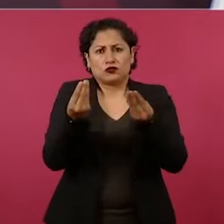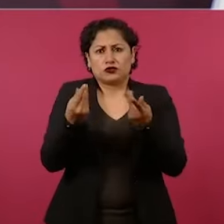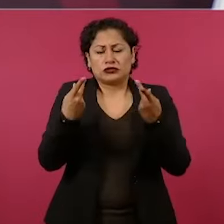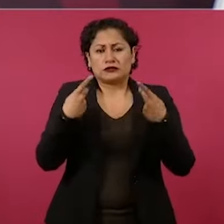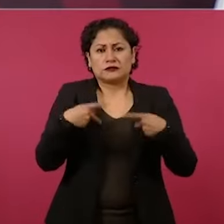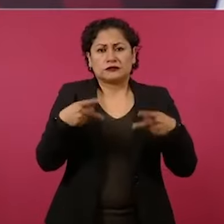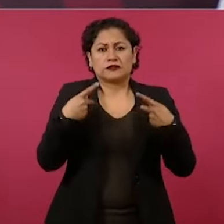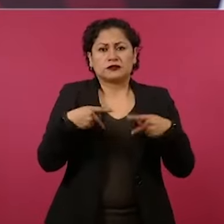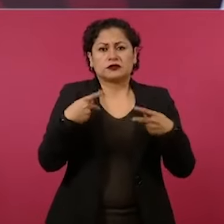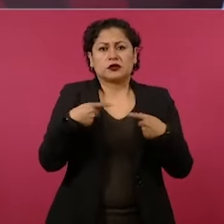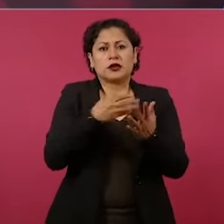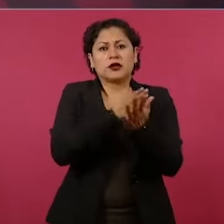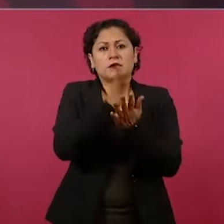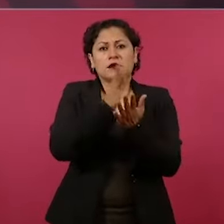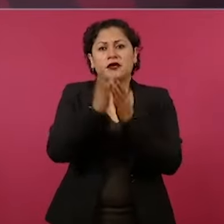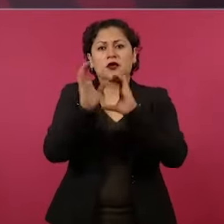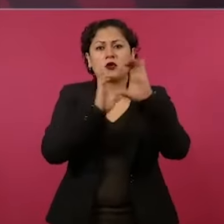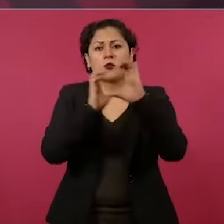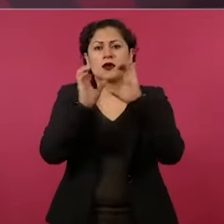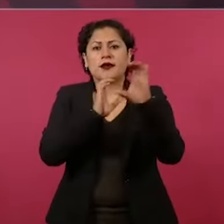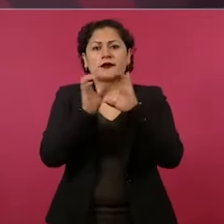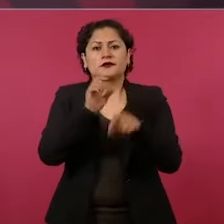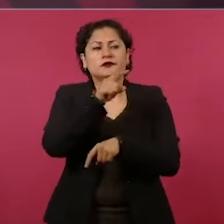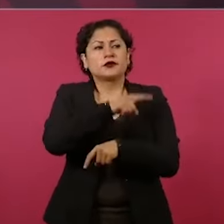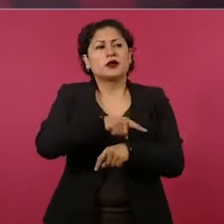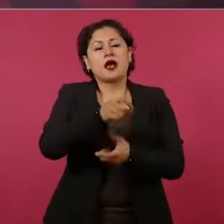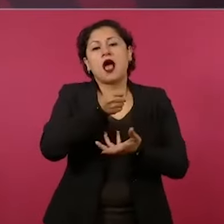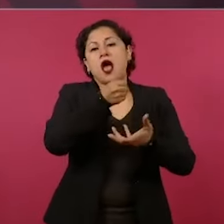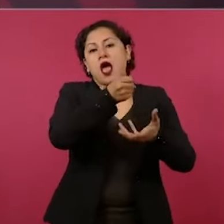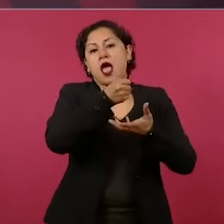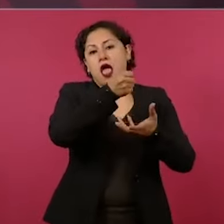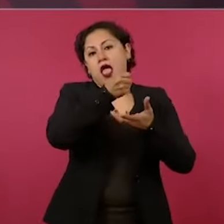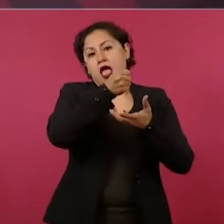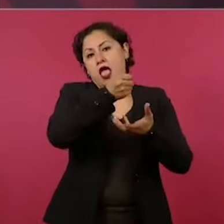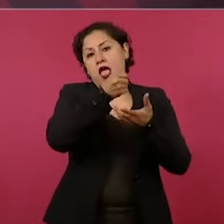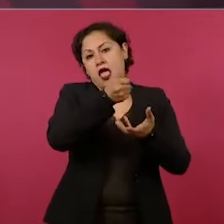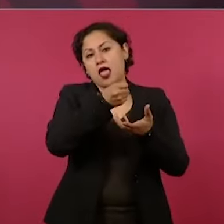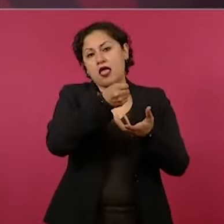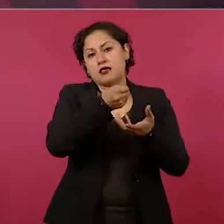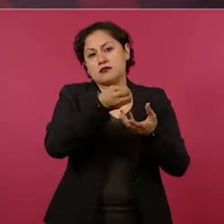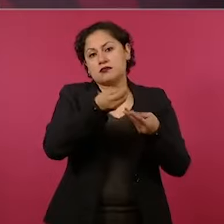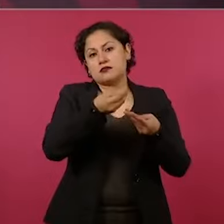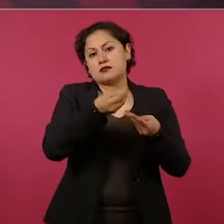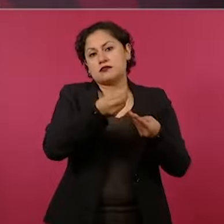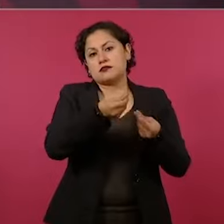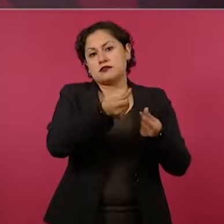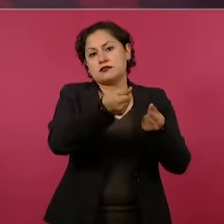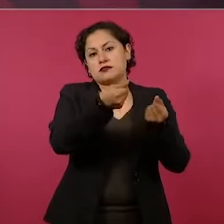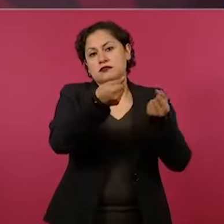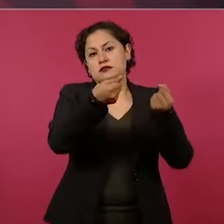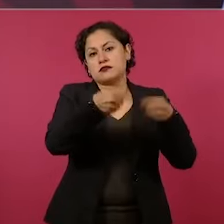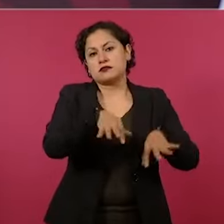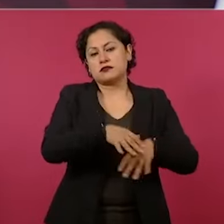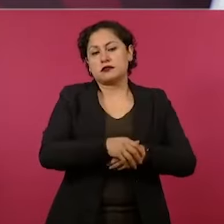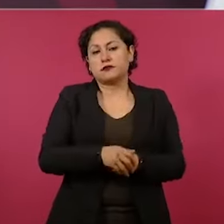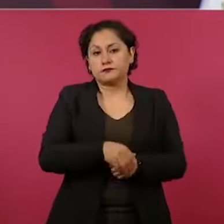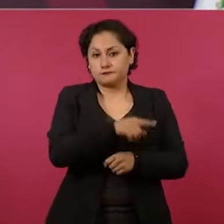le entregaron dinero a los medios.